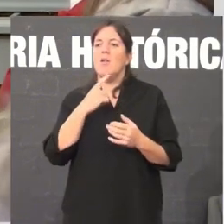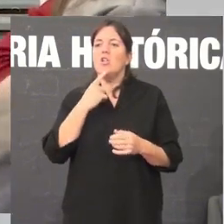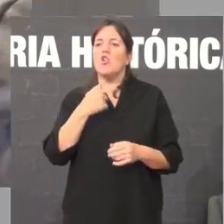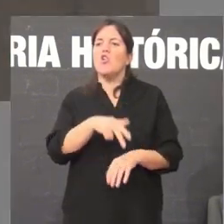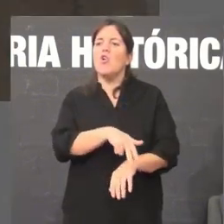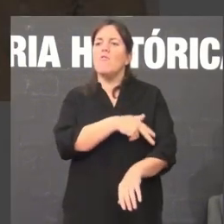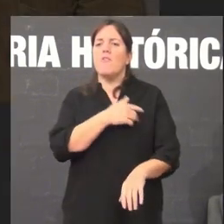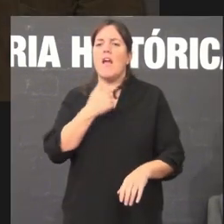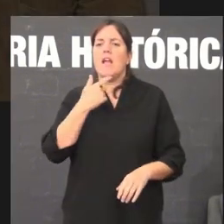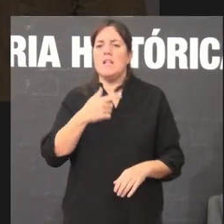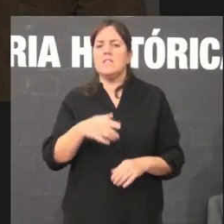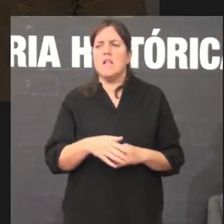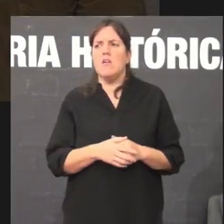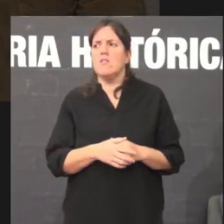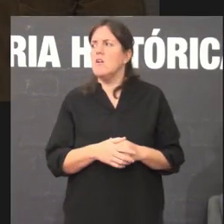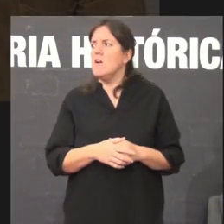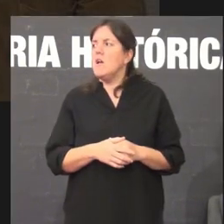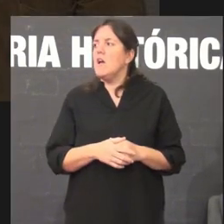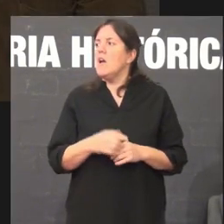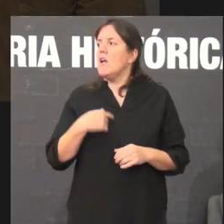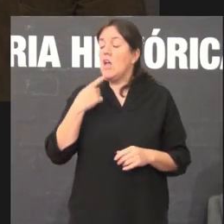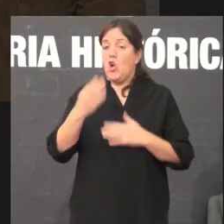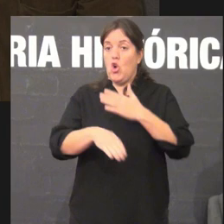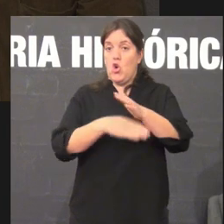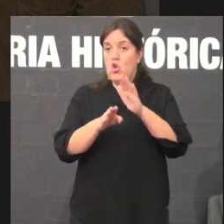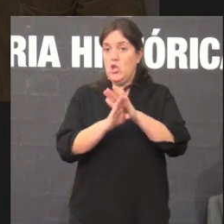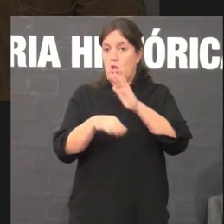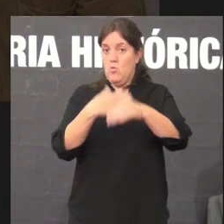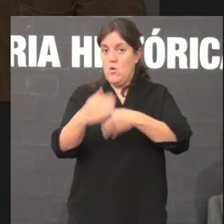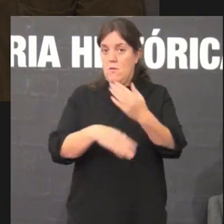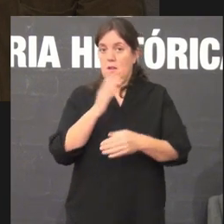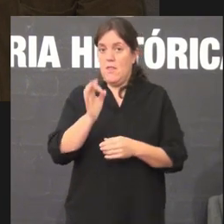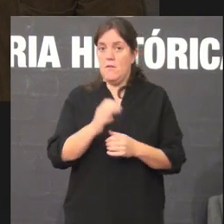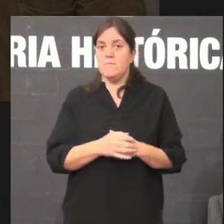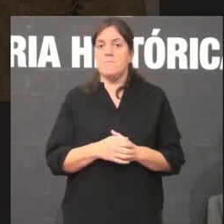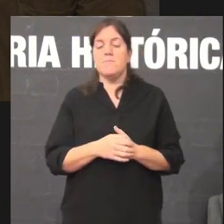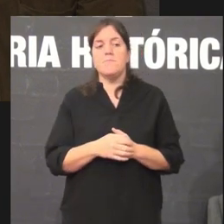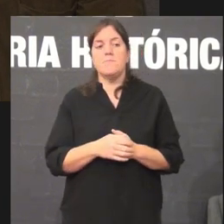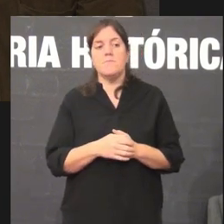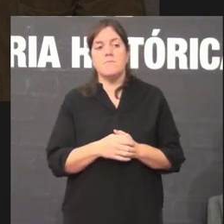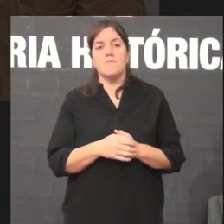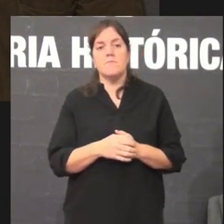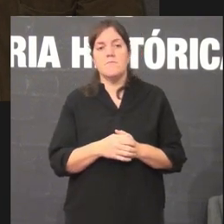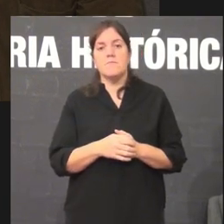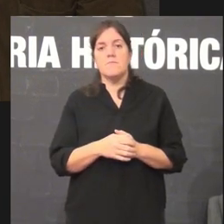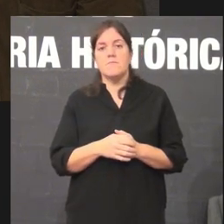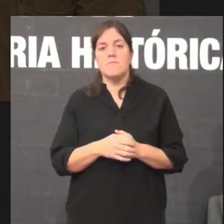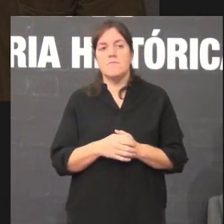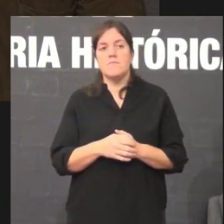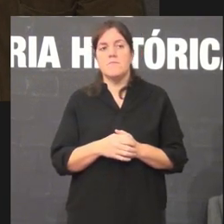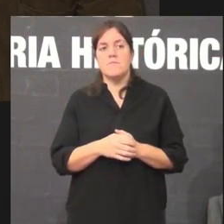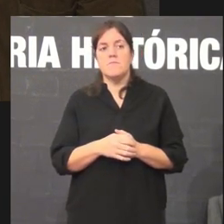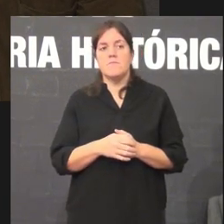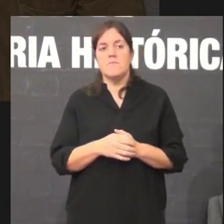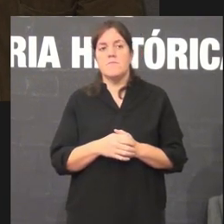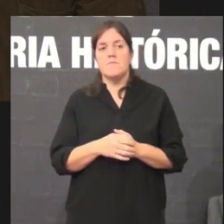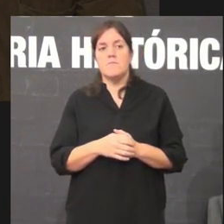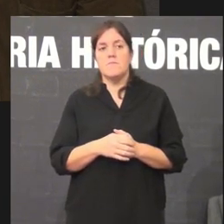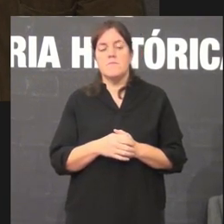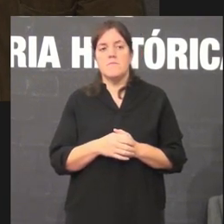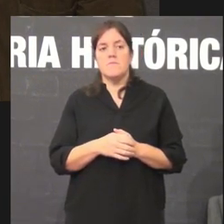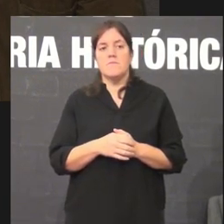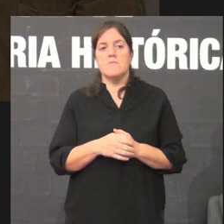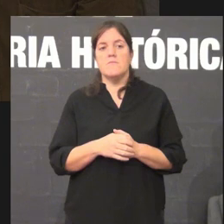que comentas aí que ainda sigue e como e como todas as